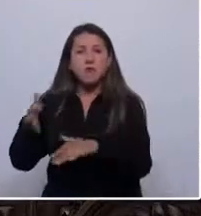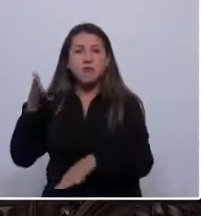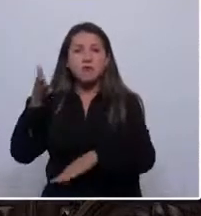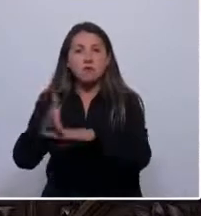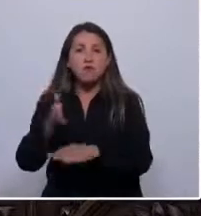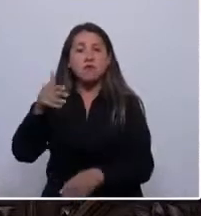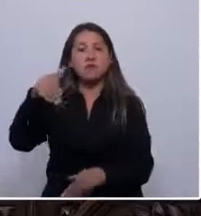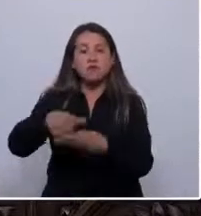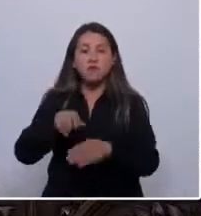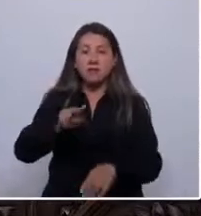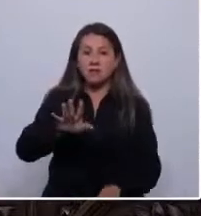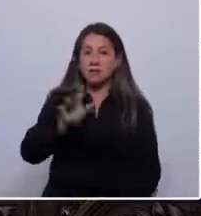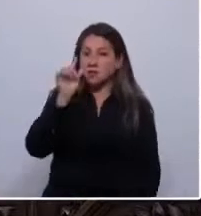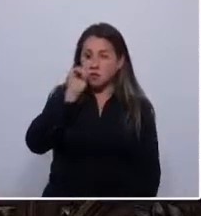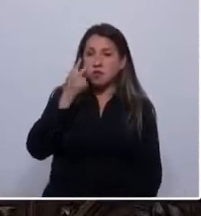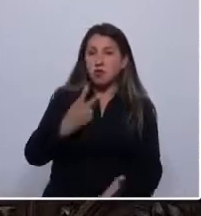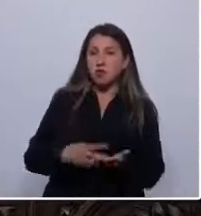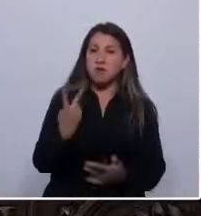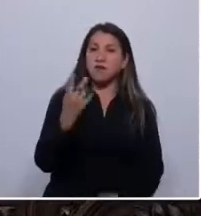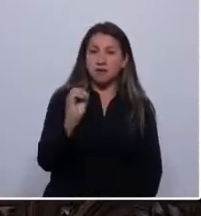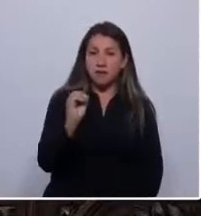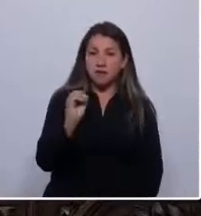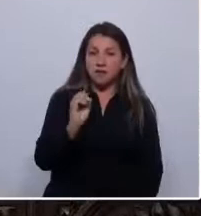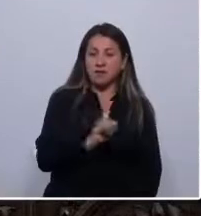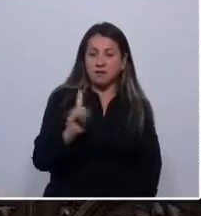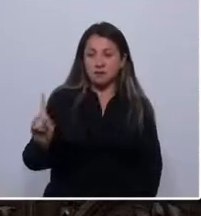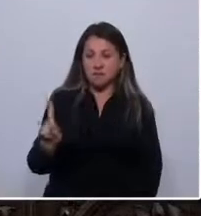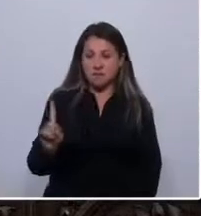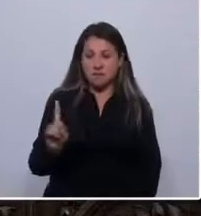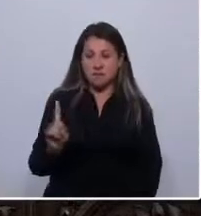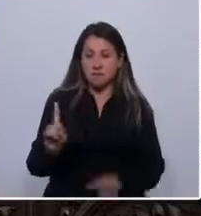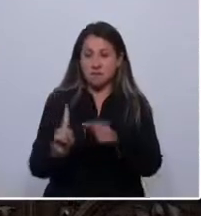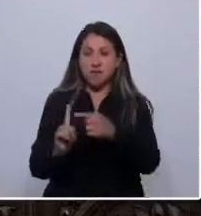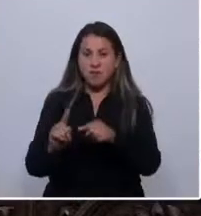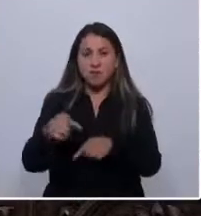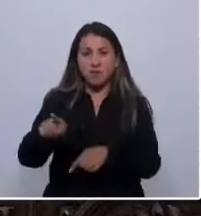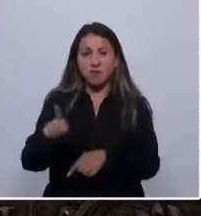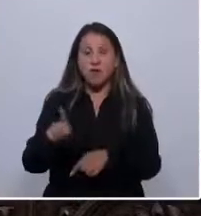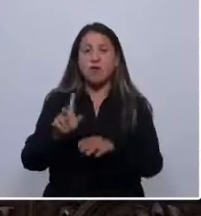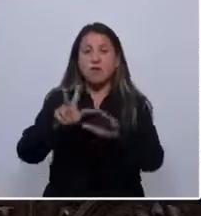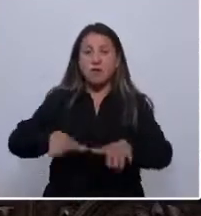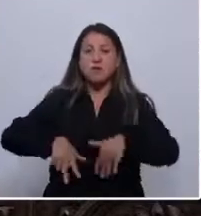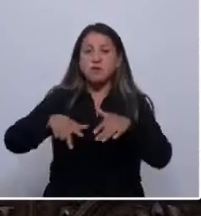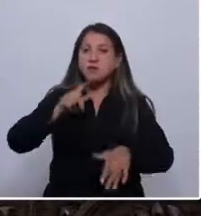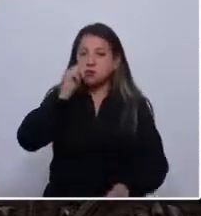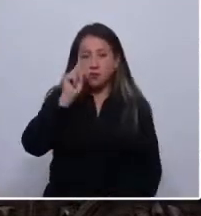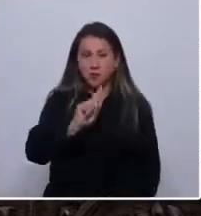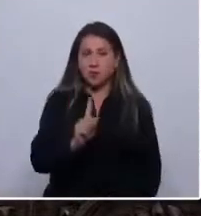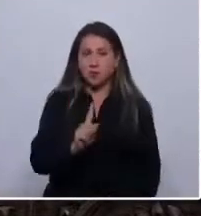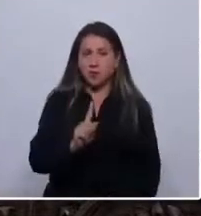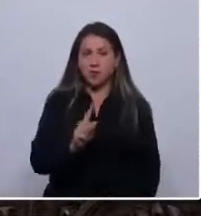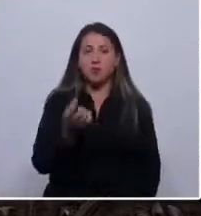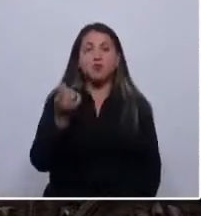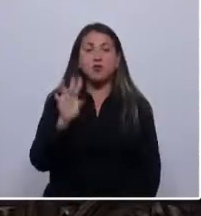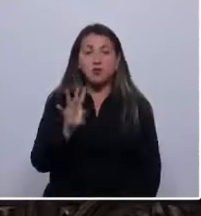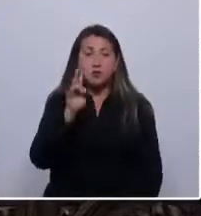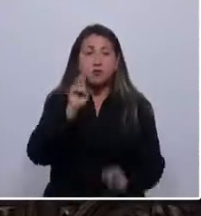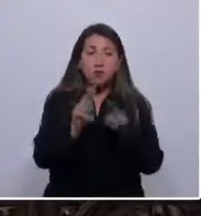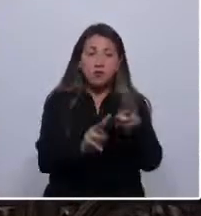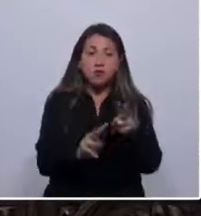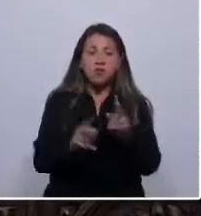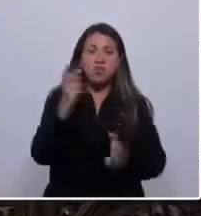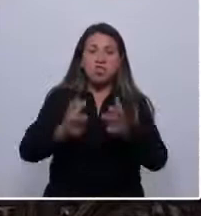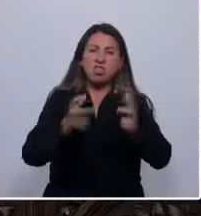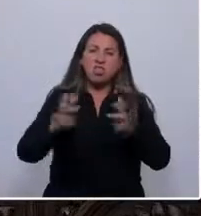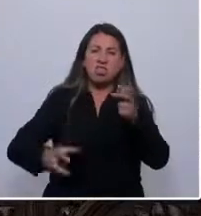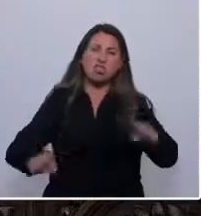25 de octubre de 2020. No así el 18 de octubre, donde solo vimos delincuencia